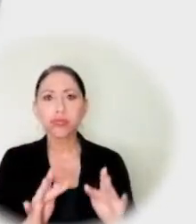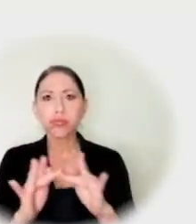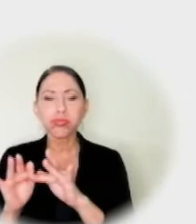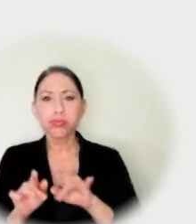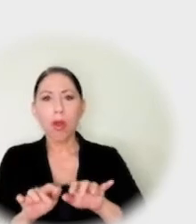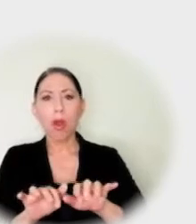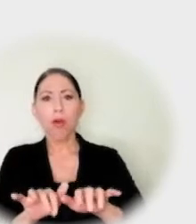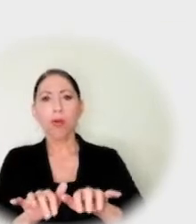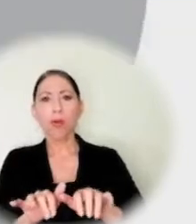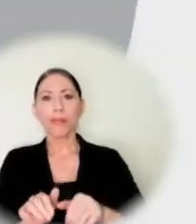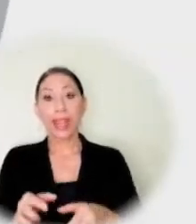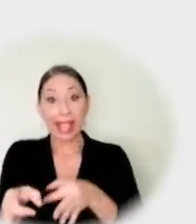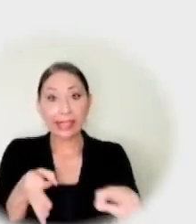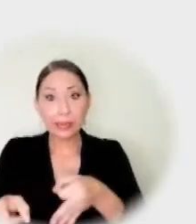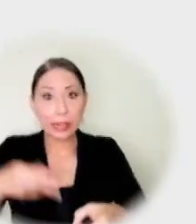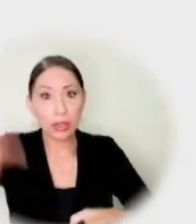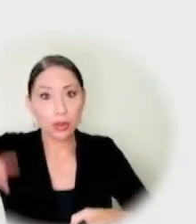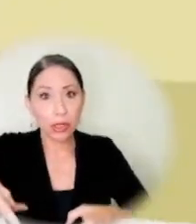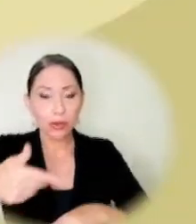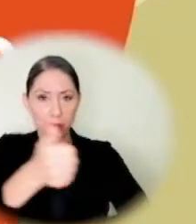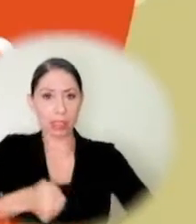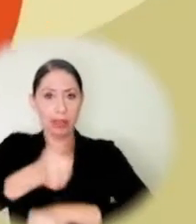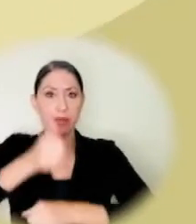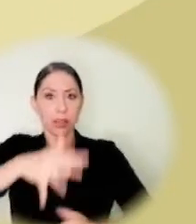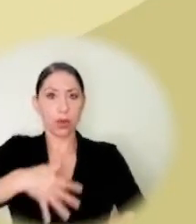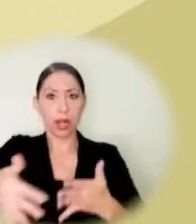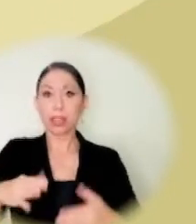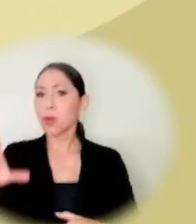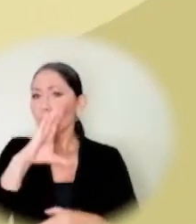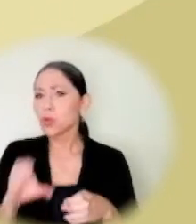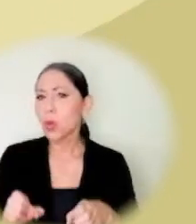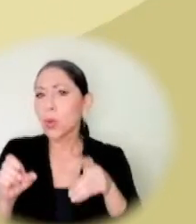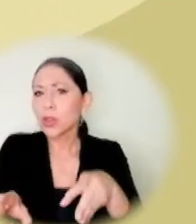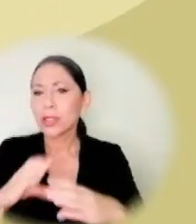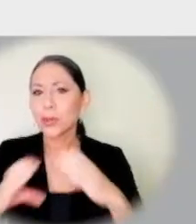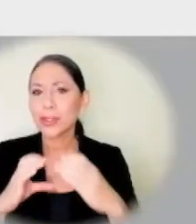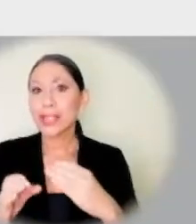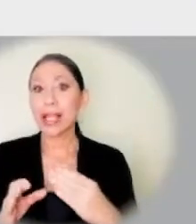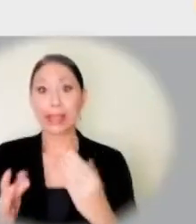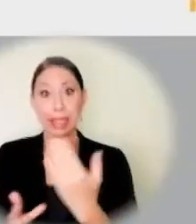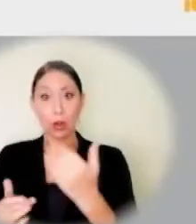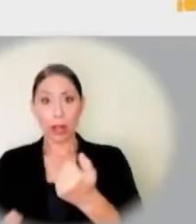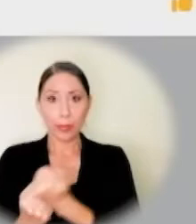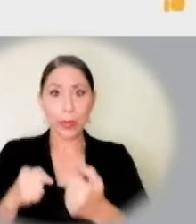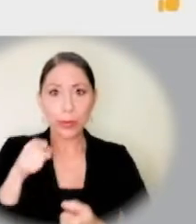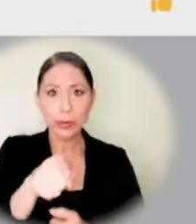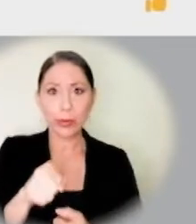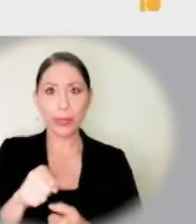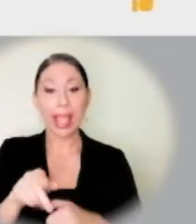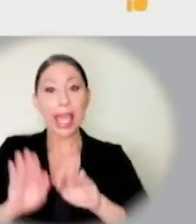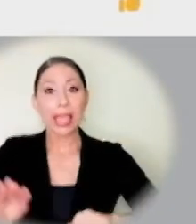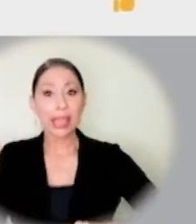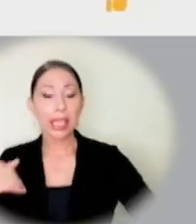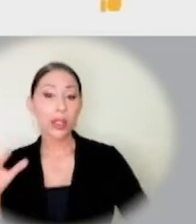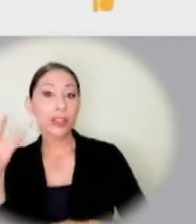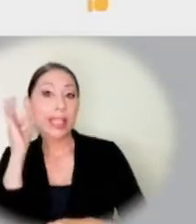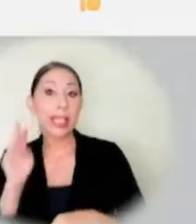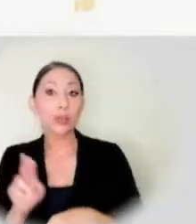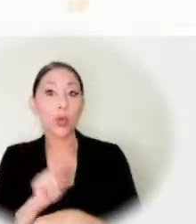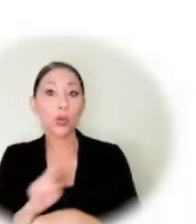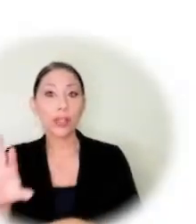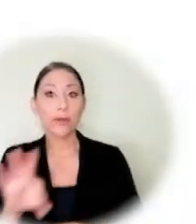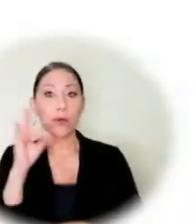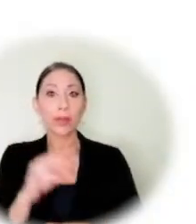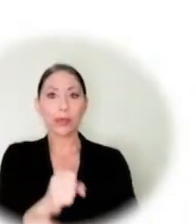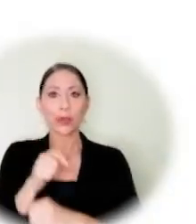ellos Explica los riesgos Establece horarios Y busca espacios de conversación La tecnología es una aliada Ser responsable del